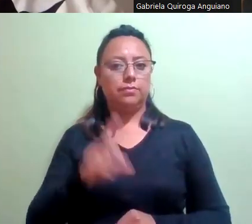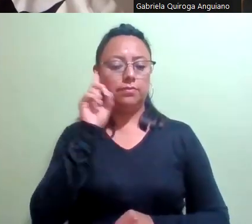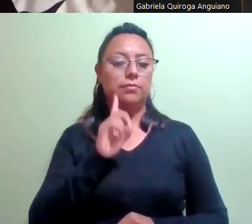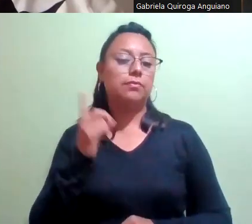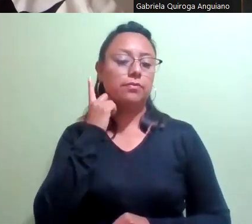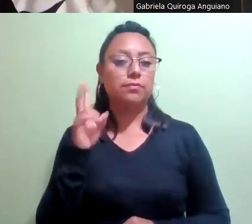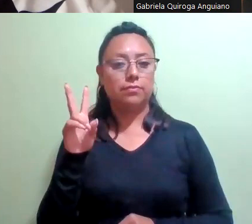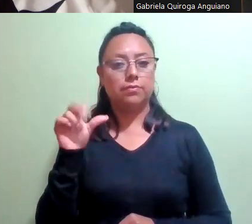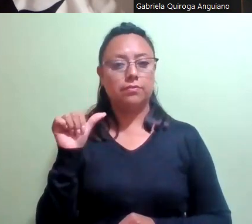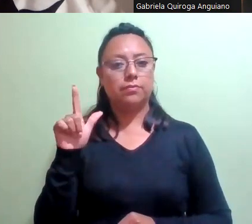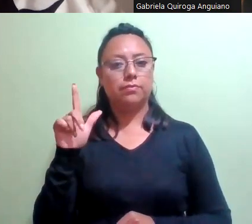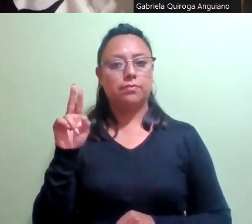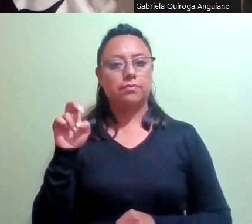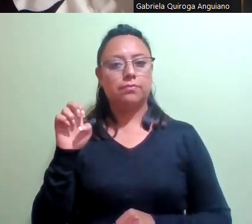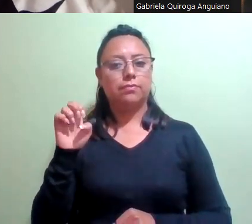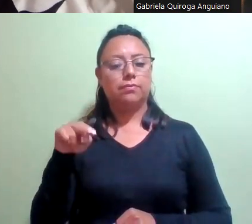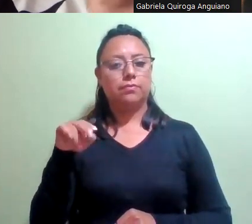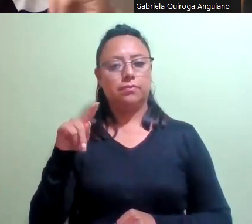Valentina Valle Abatres Guadarrama.